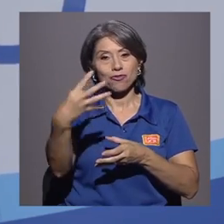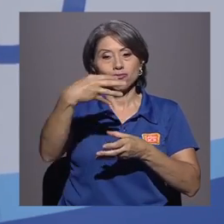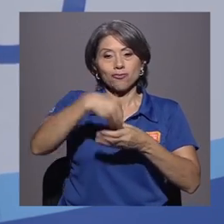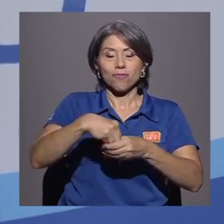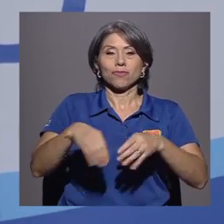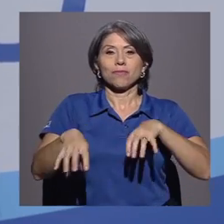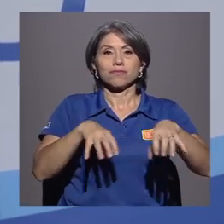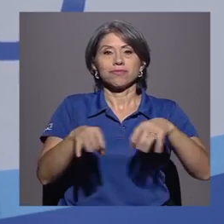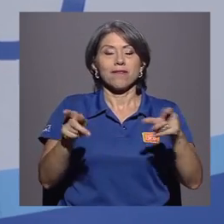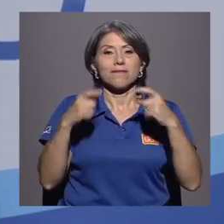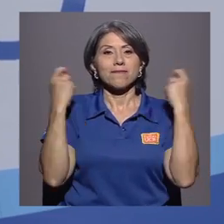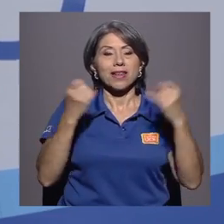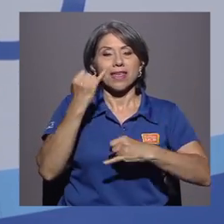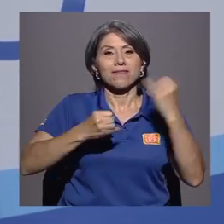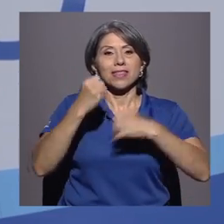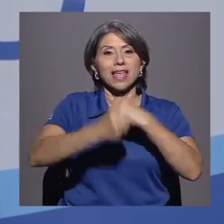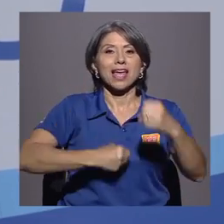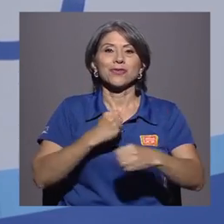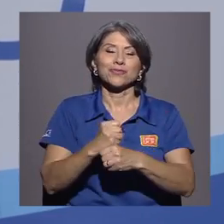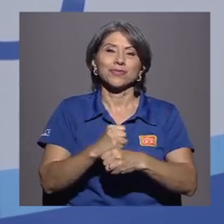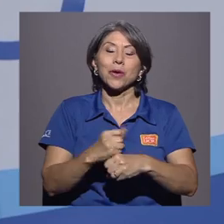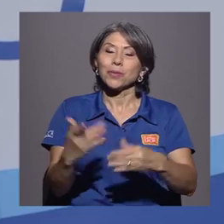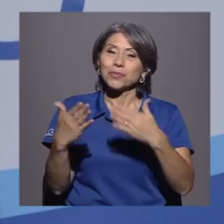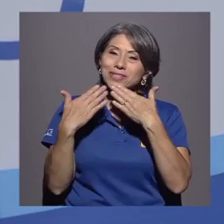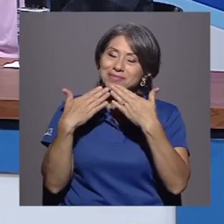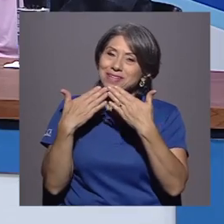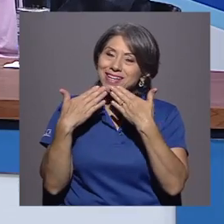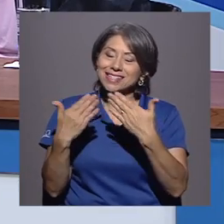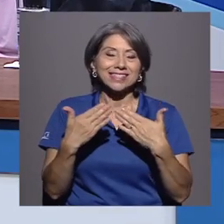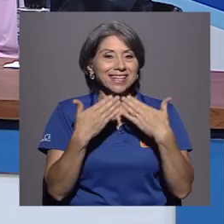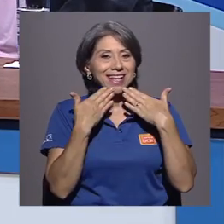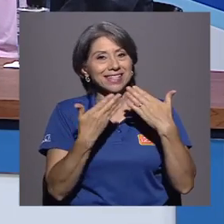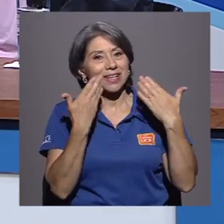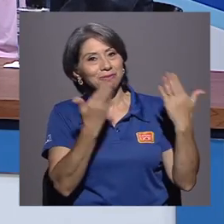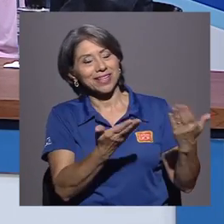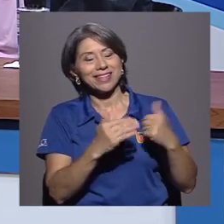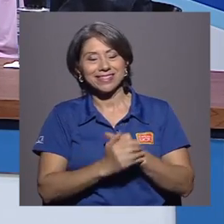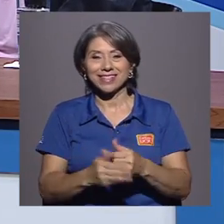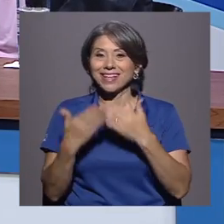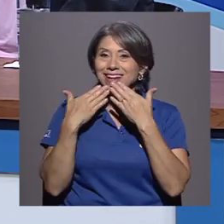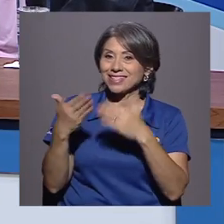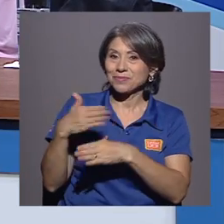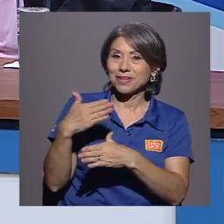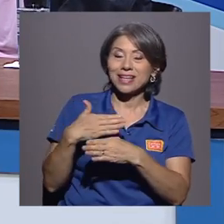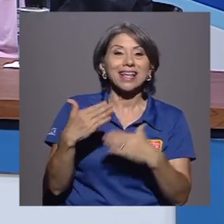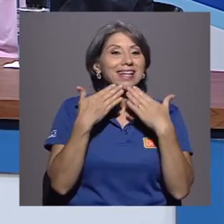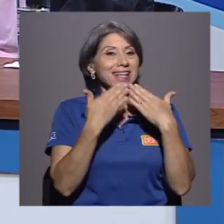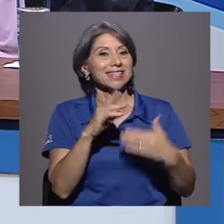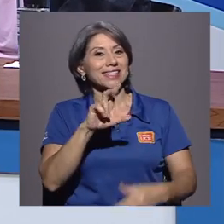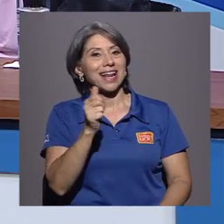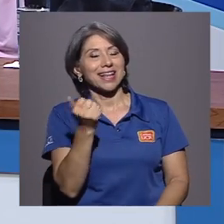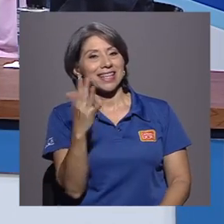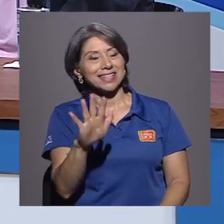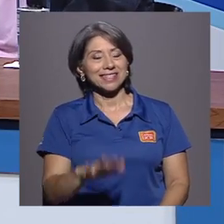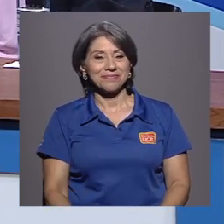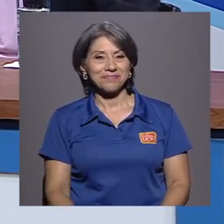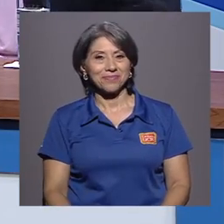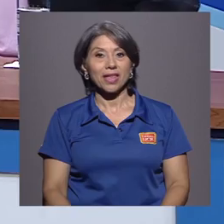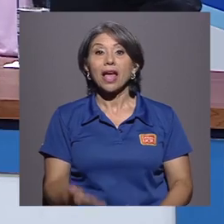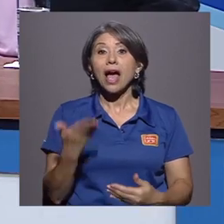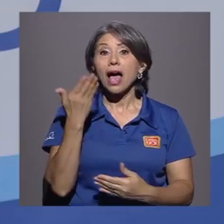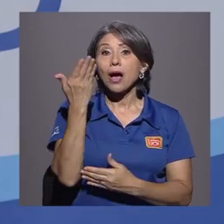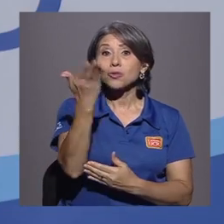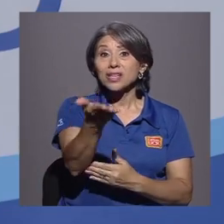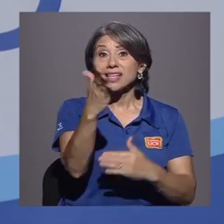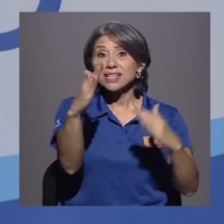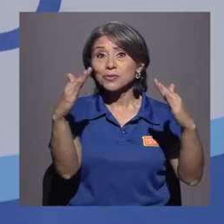feria de fin de año. Muy bien, muchísimas gracias, de verdad, Hernán, por este recito que compartiste con nosotros. Canal 15, muchas gracias. Muy bien,